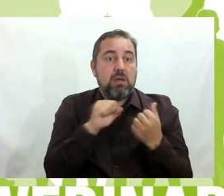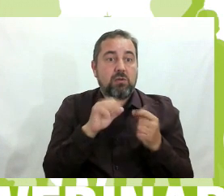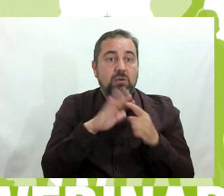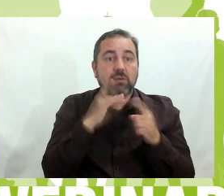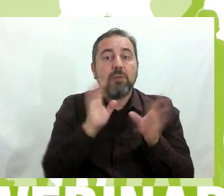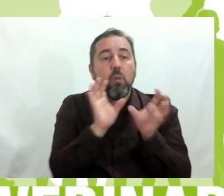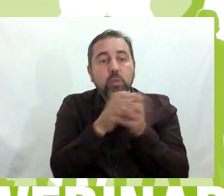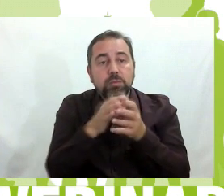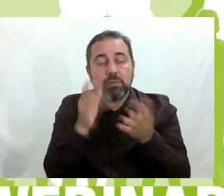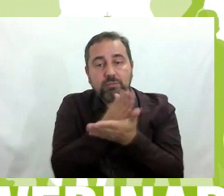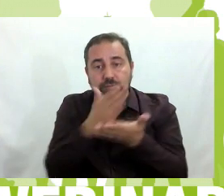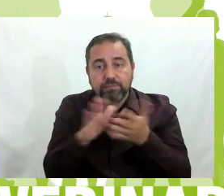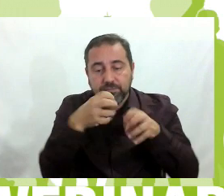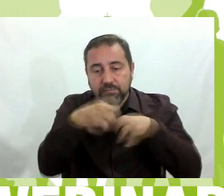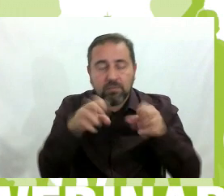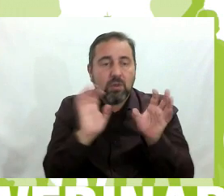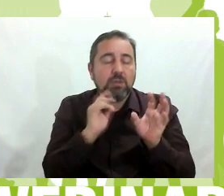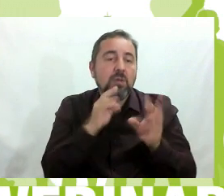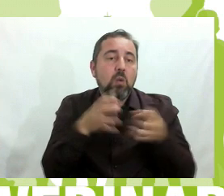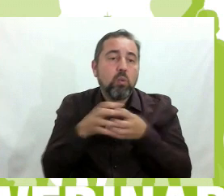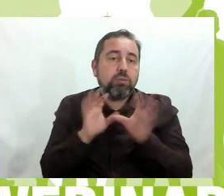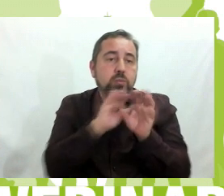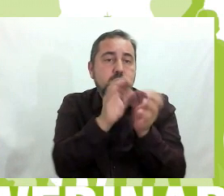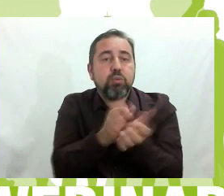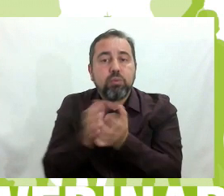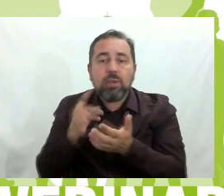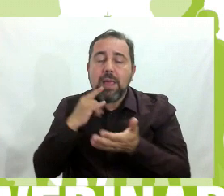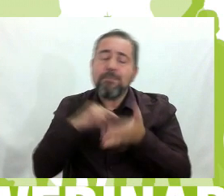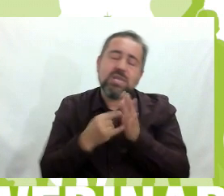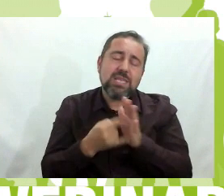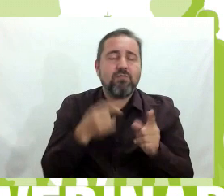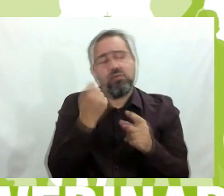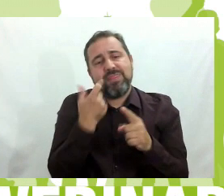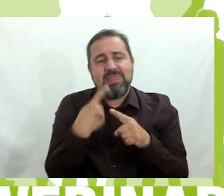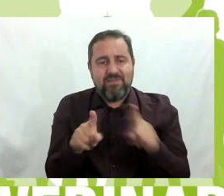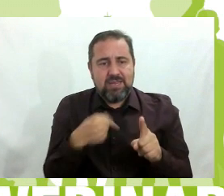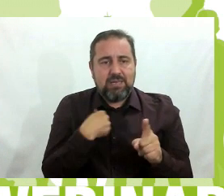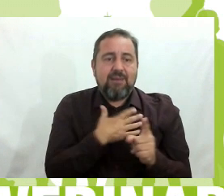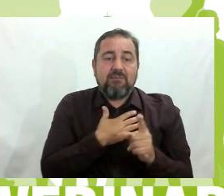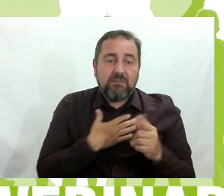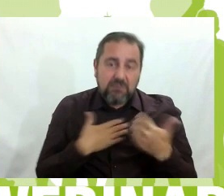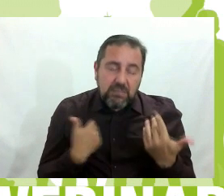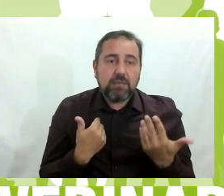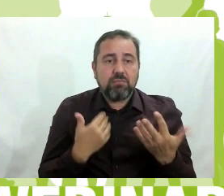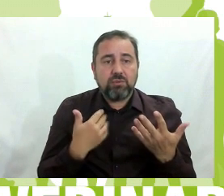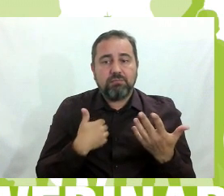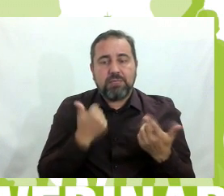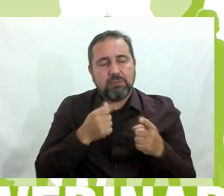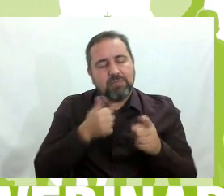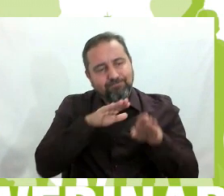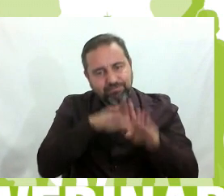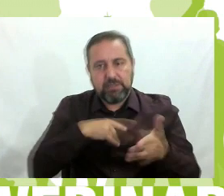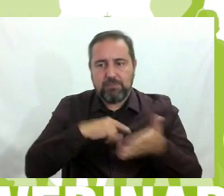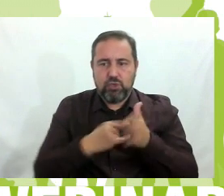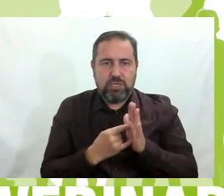Burbuja y el proyecto funciona un poco diferente aunque intentamos ser lo más leales posibles.